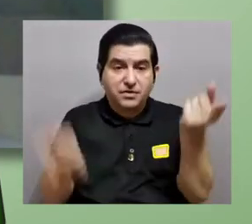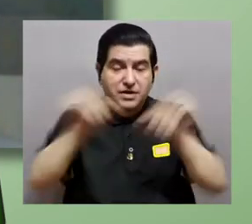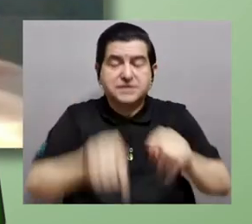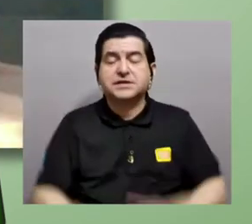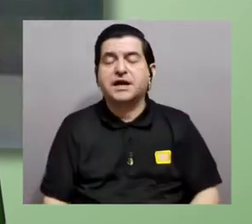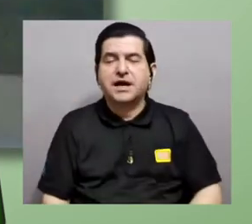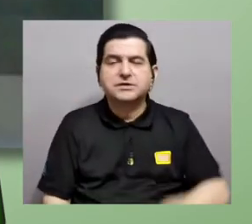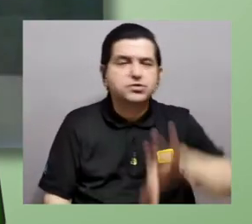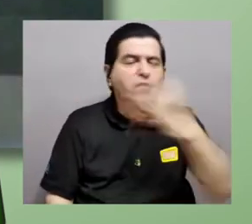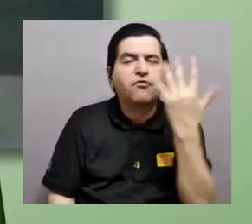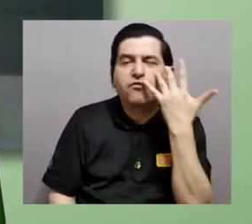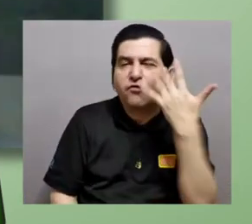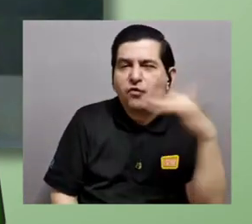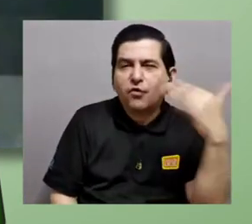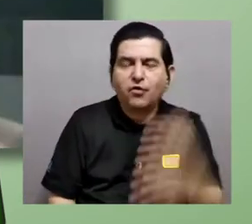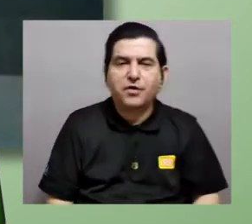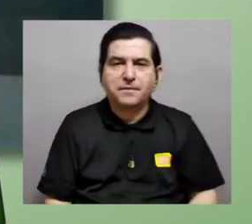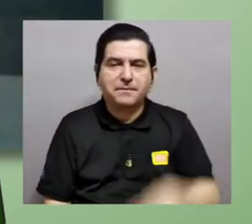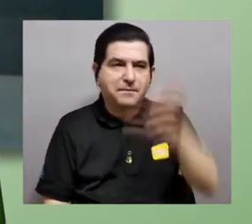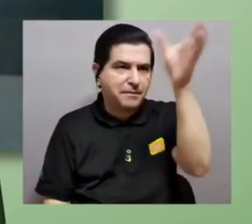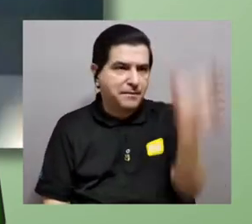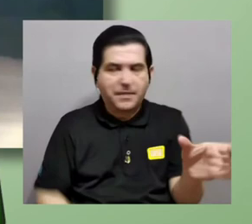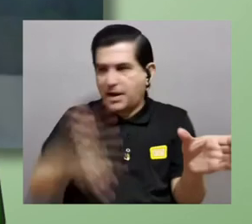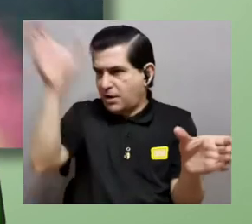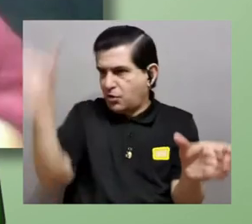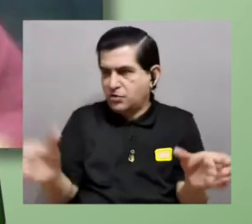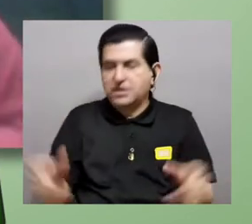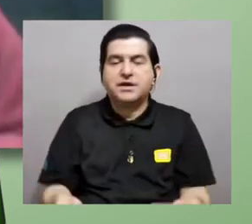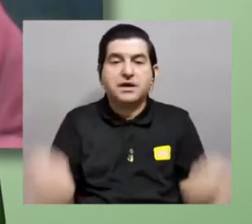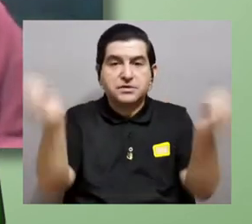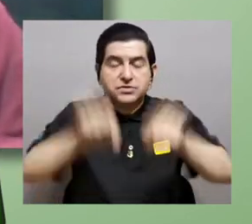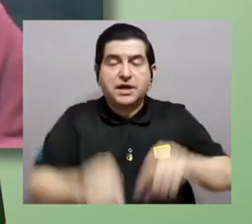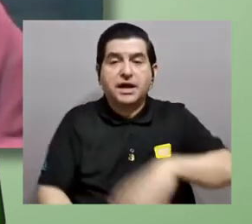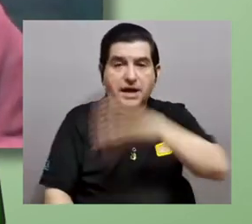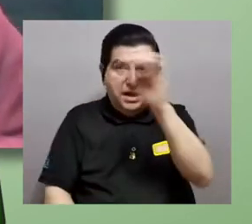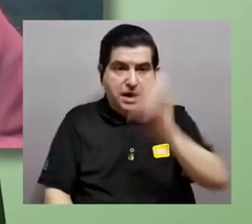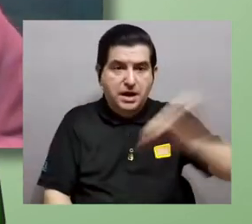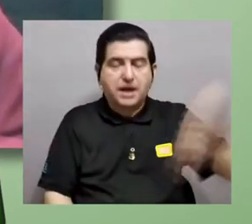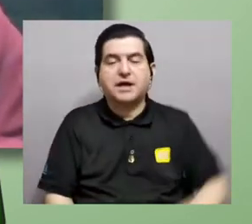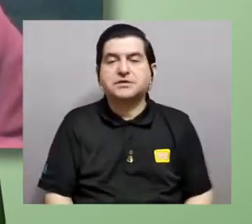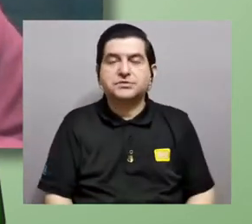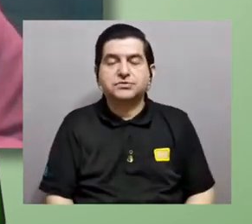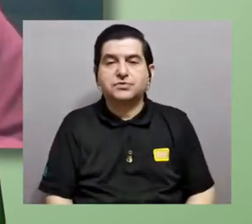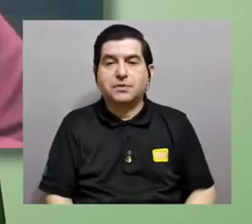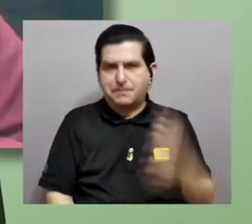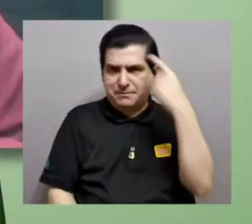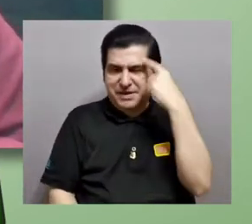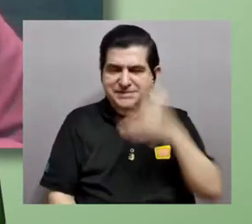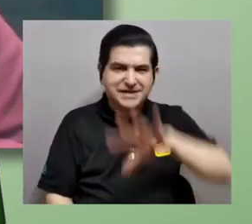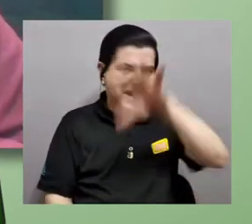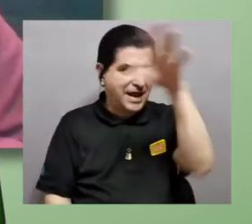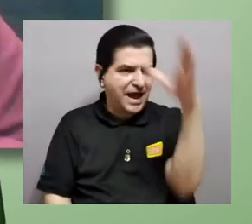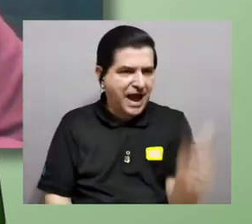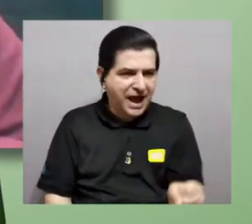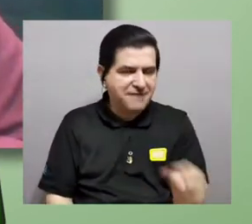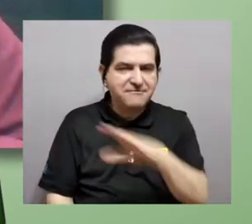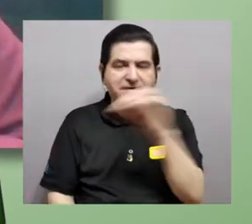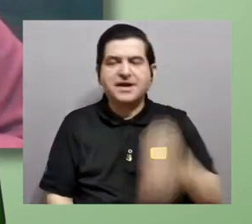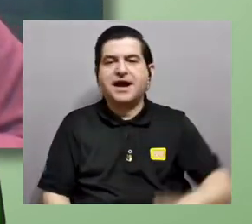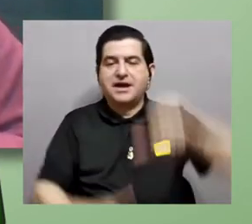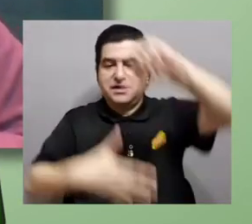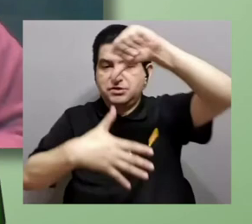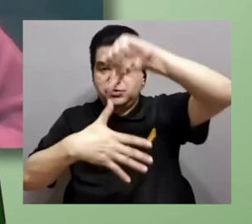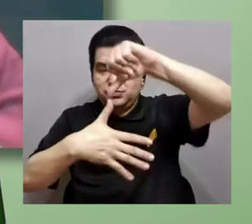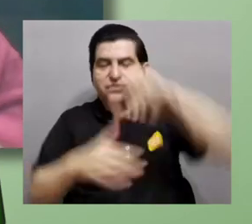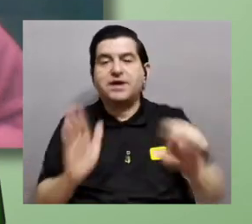observaba era la morfología semejante entre continentes a ambos lados, por ejemplo, y un océano, como África y Suramérica, que es un